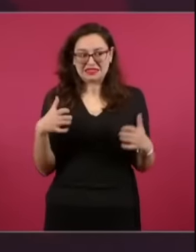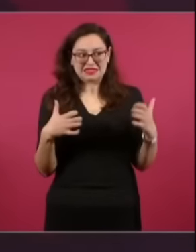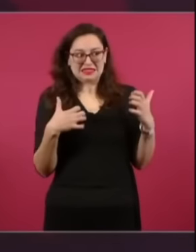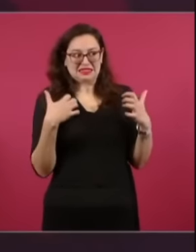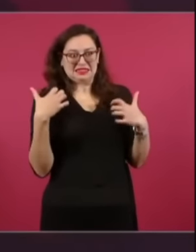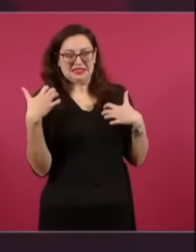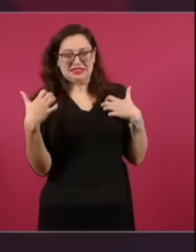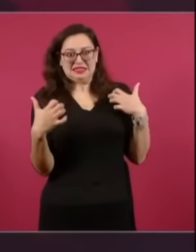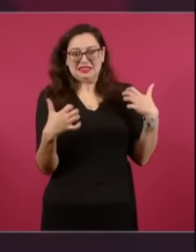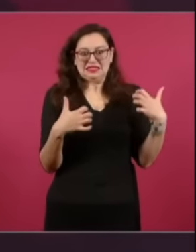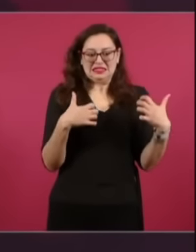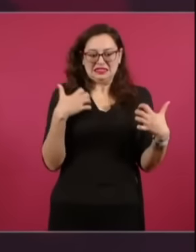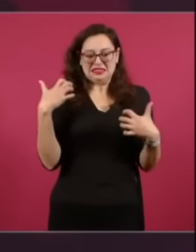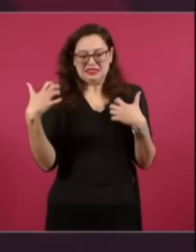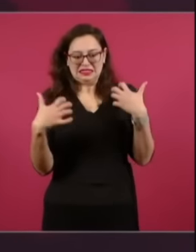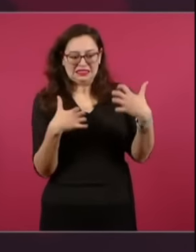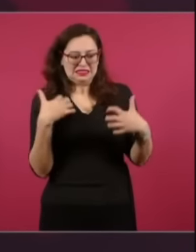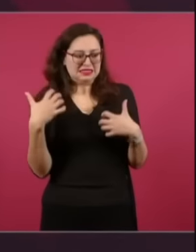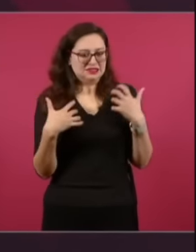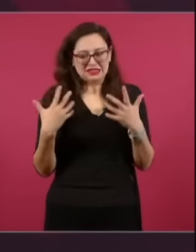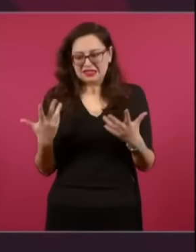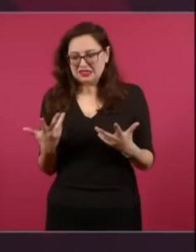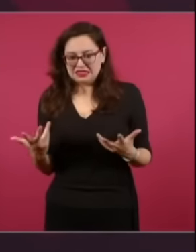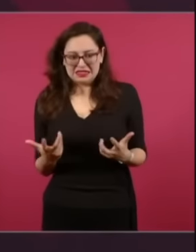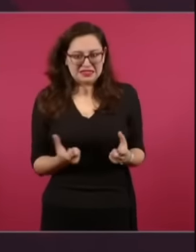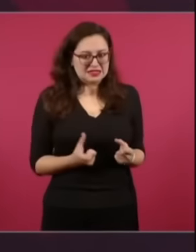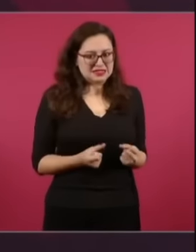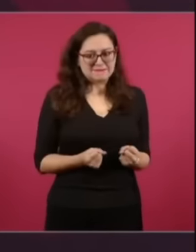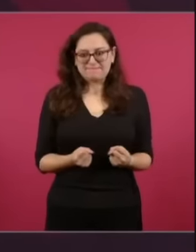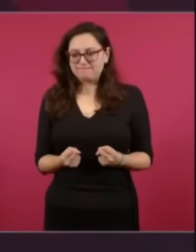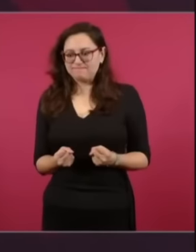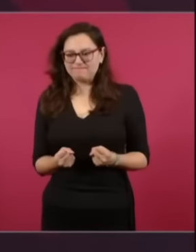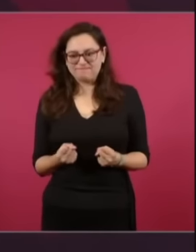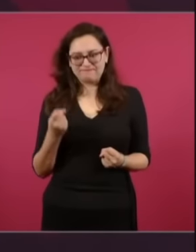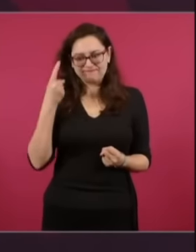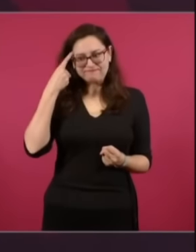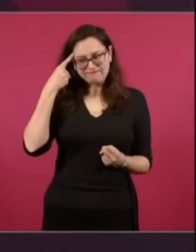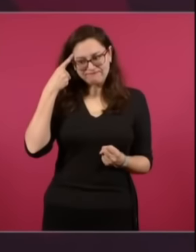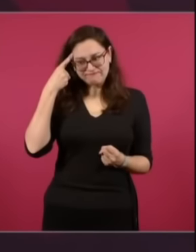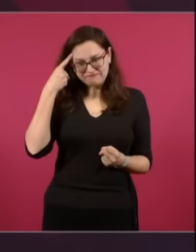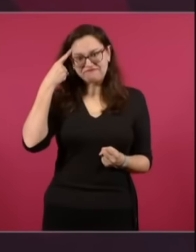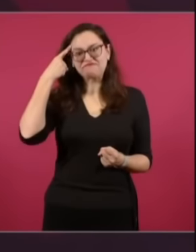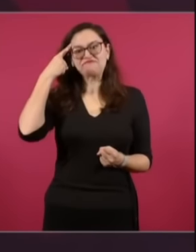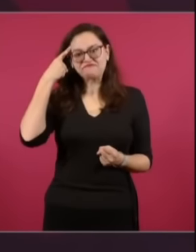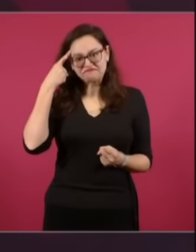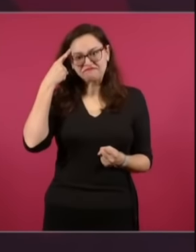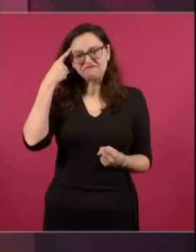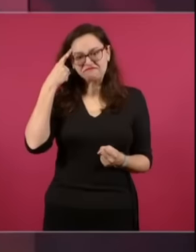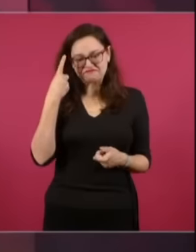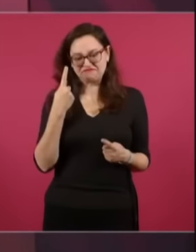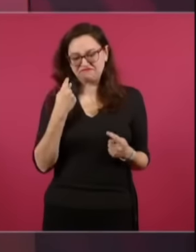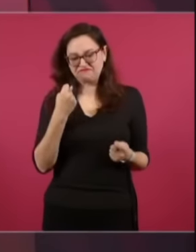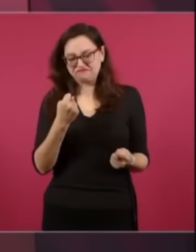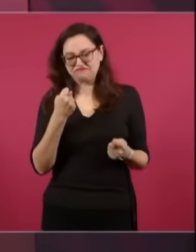actuando de manera irresponsable y